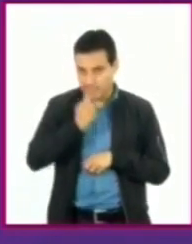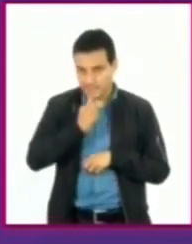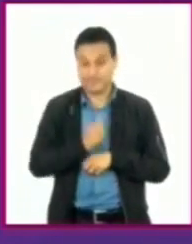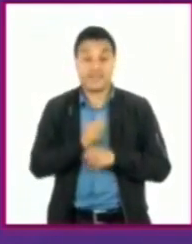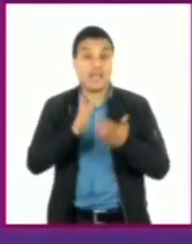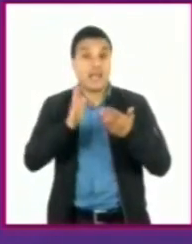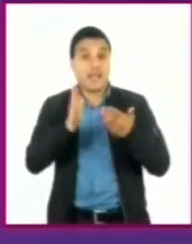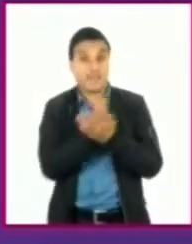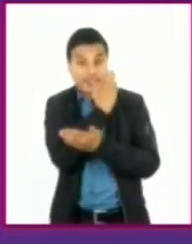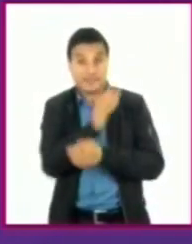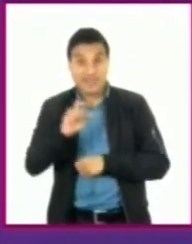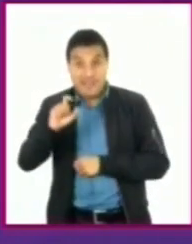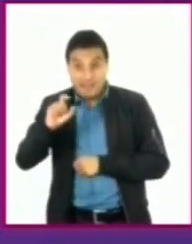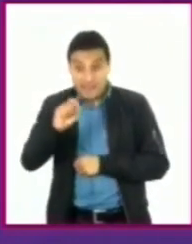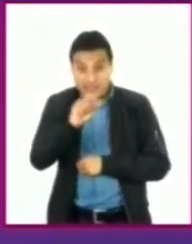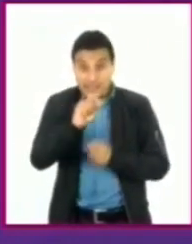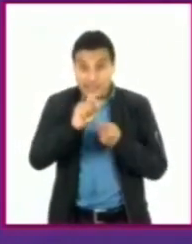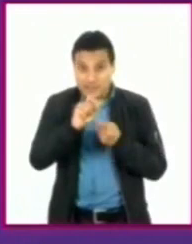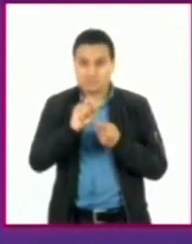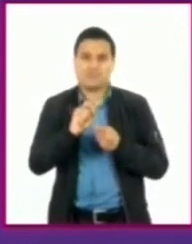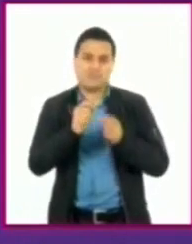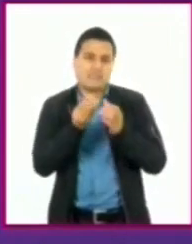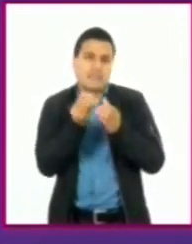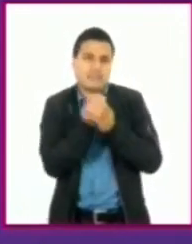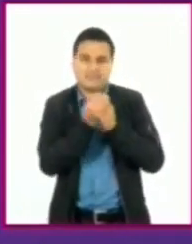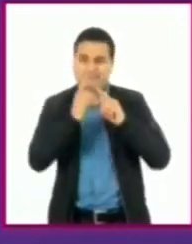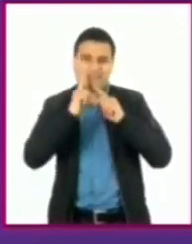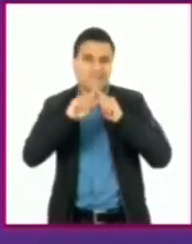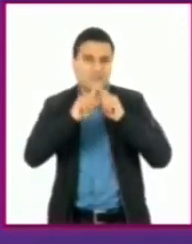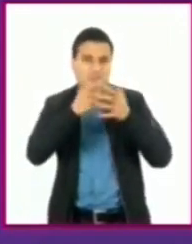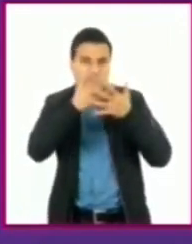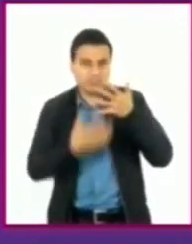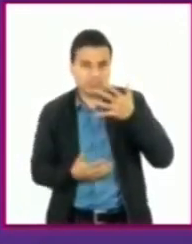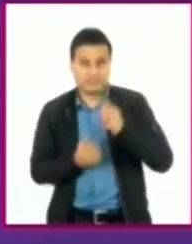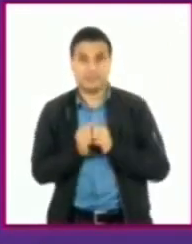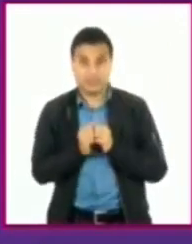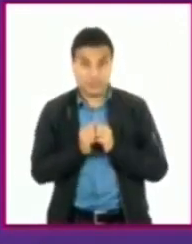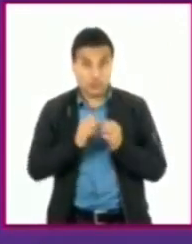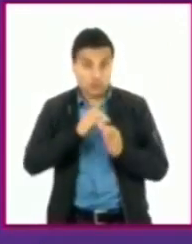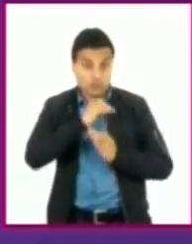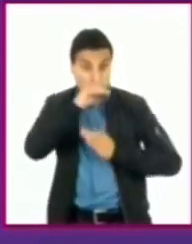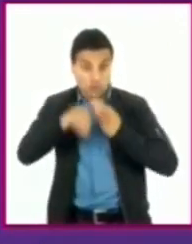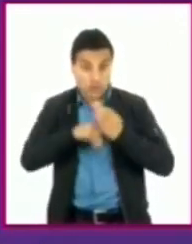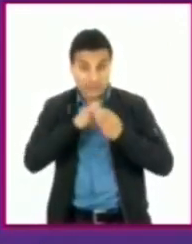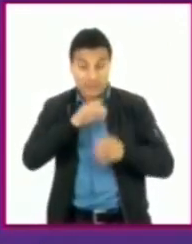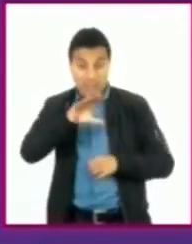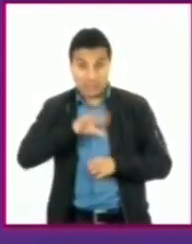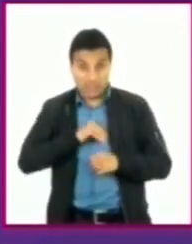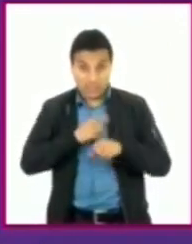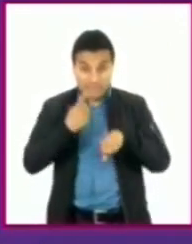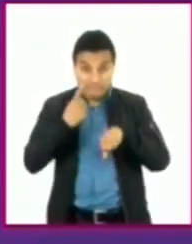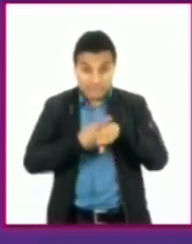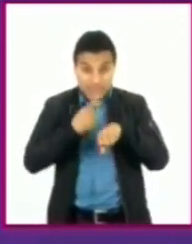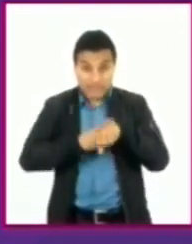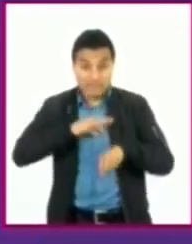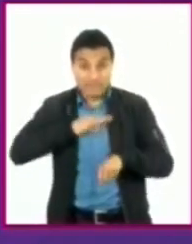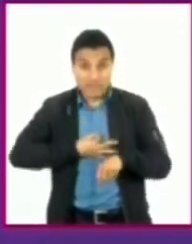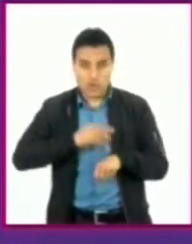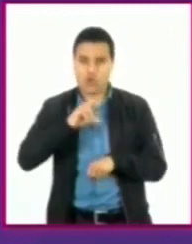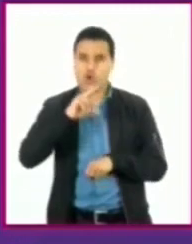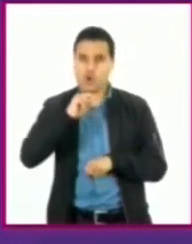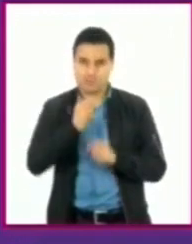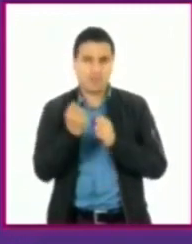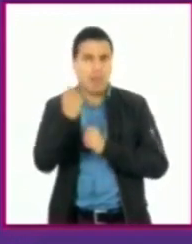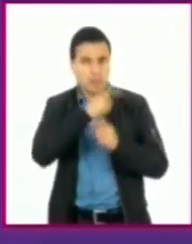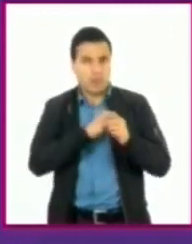bacterias también son increíblemente diversas. No todas causan infecciones, inclusive algunas de ellas son necesarias para mantener